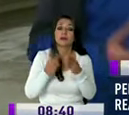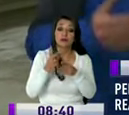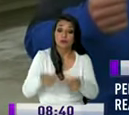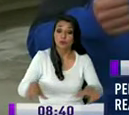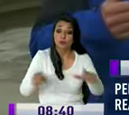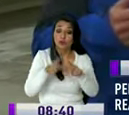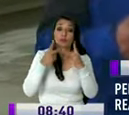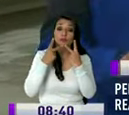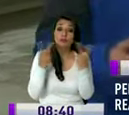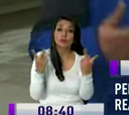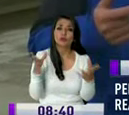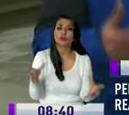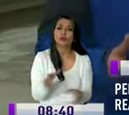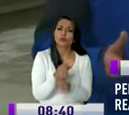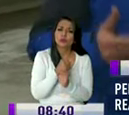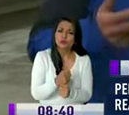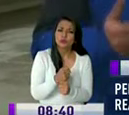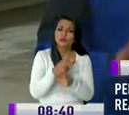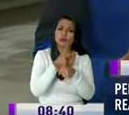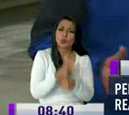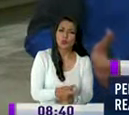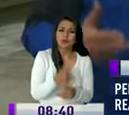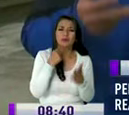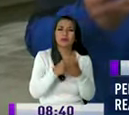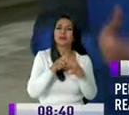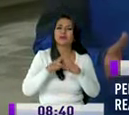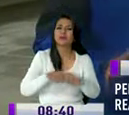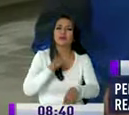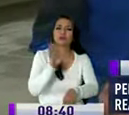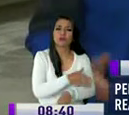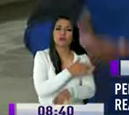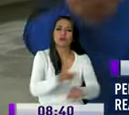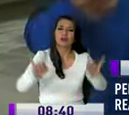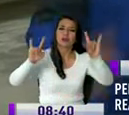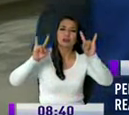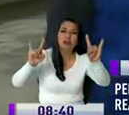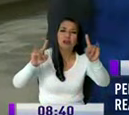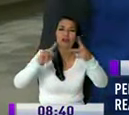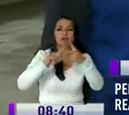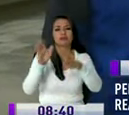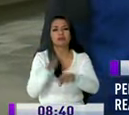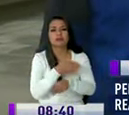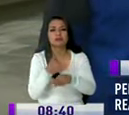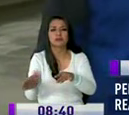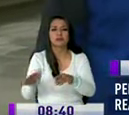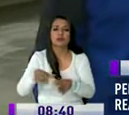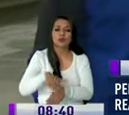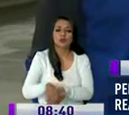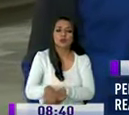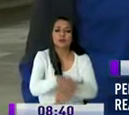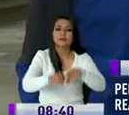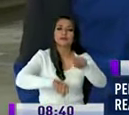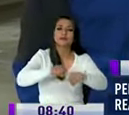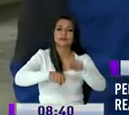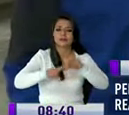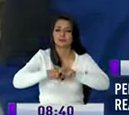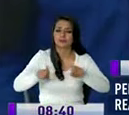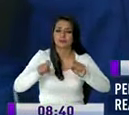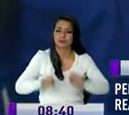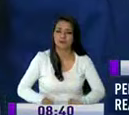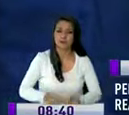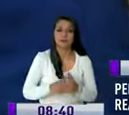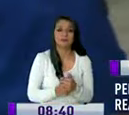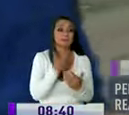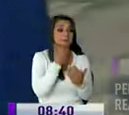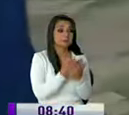espacios hay espacio para el rock para el reggae para el skate para la bicicleta así que bienvenidos todos acá al parque de las diversidades muchísimas